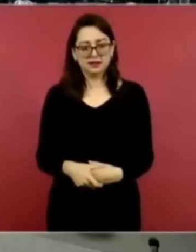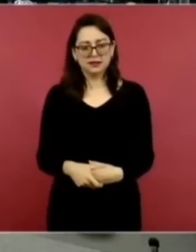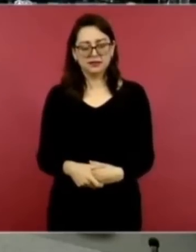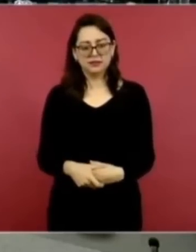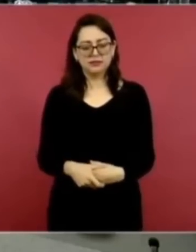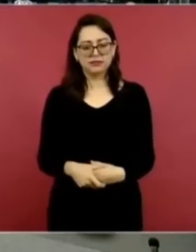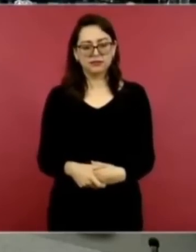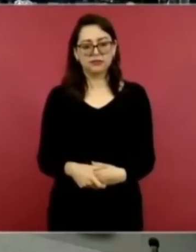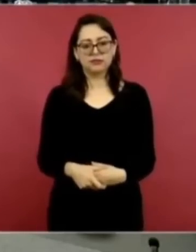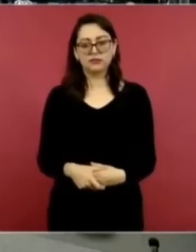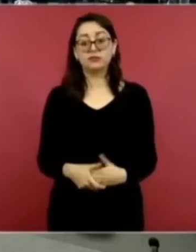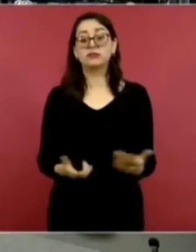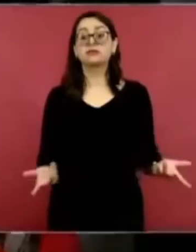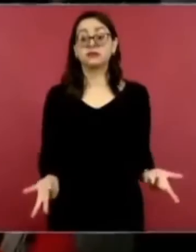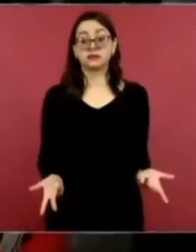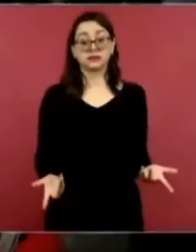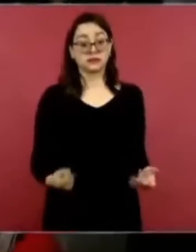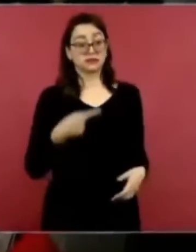operó